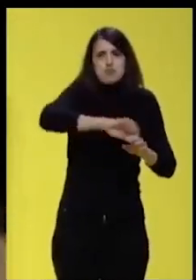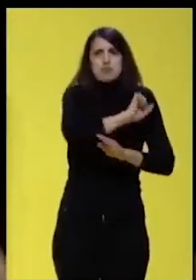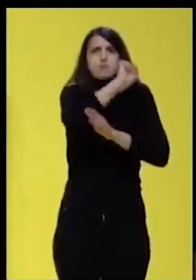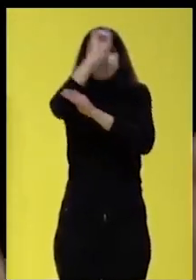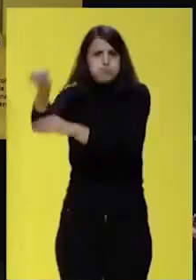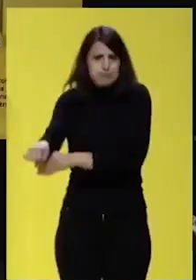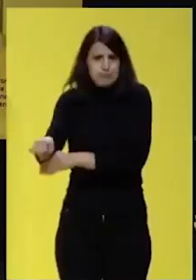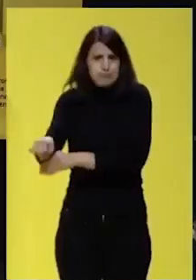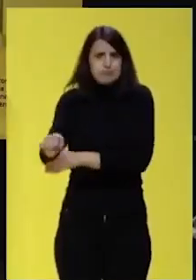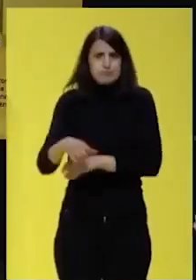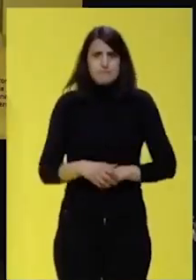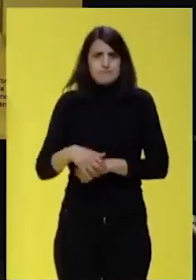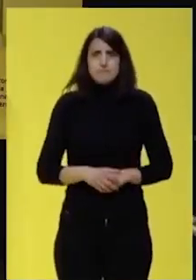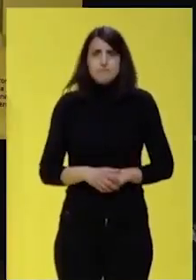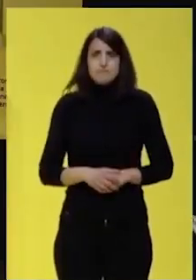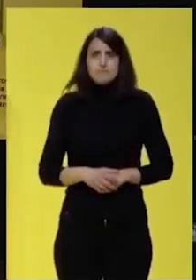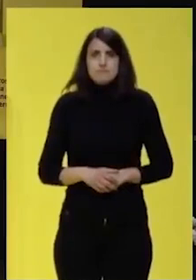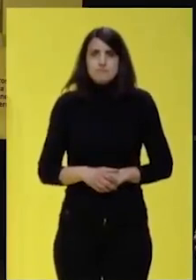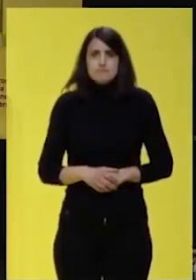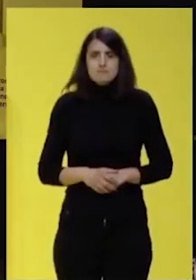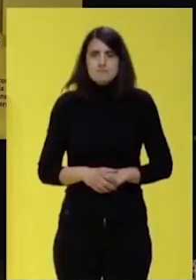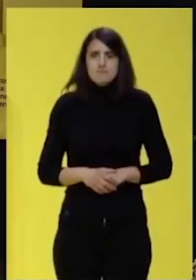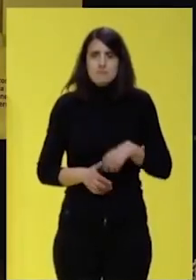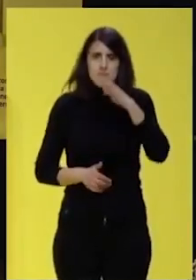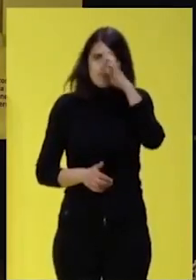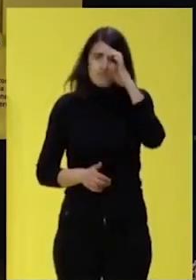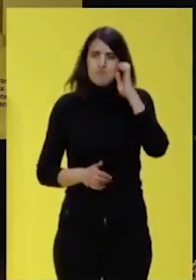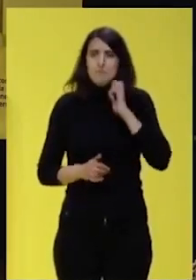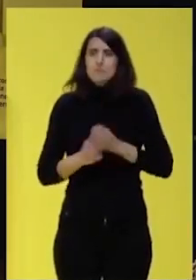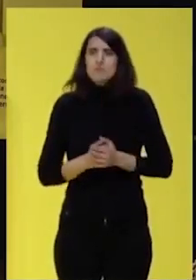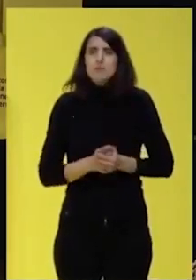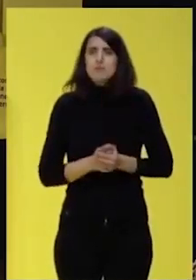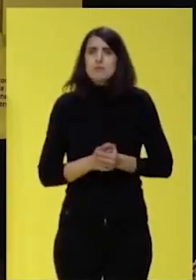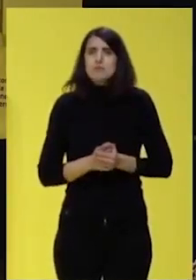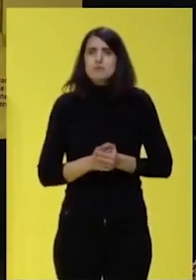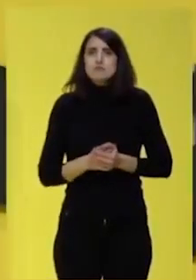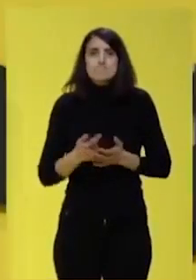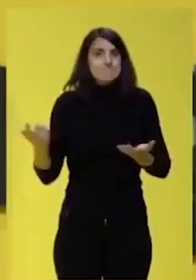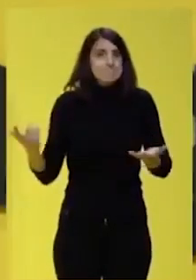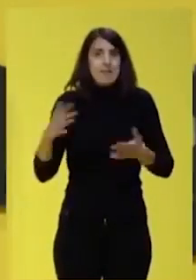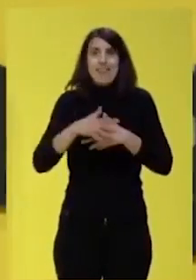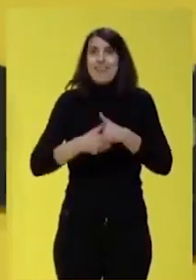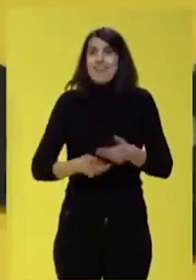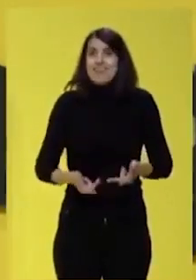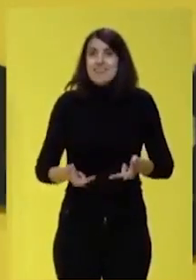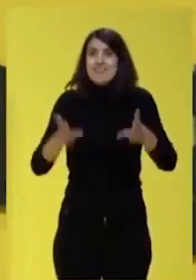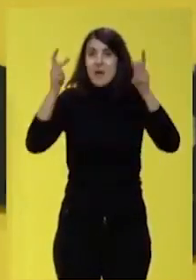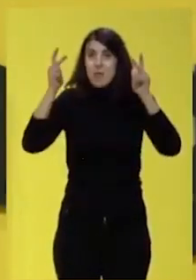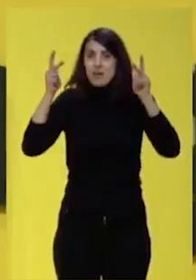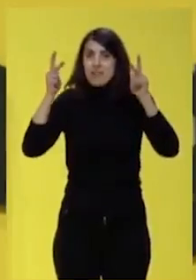vuestra derrota. Porque, como dijo aquel, no se puede ser demócrata sin ser